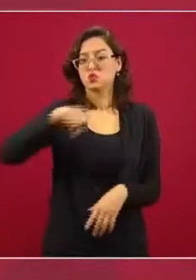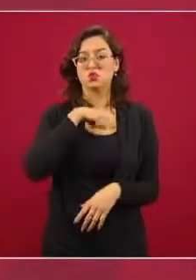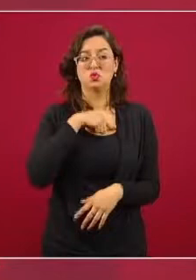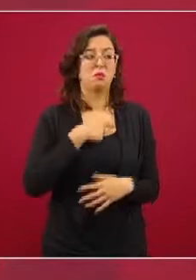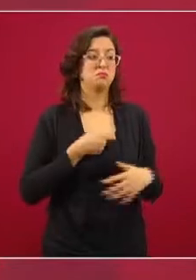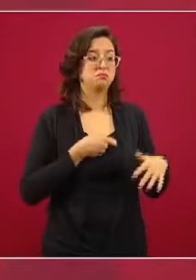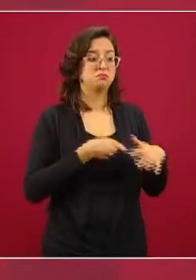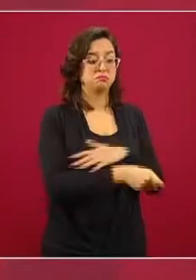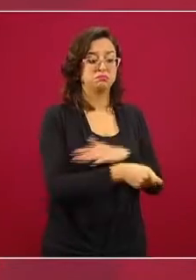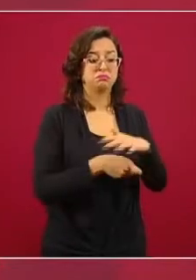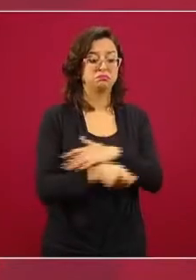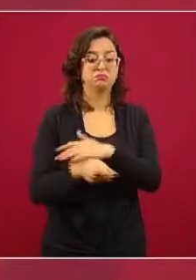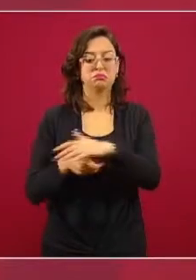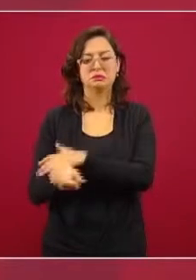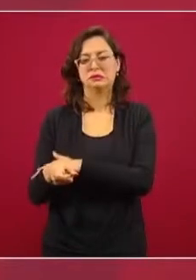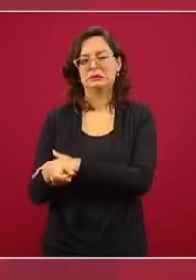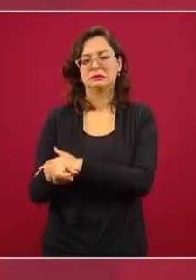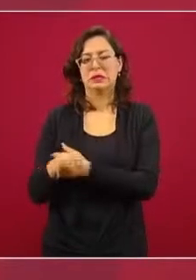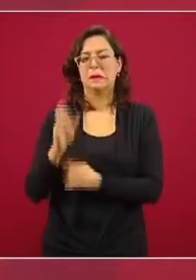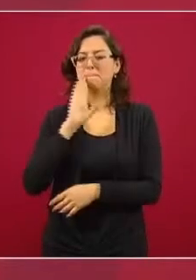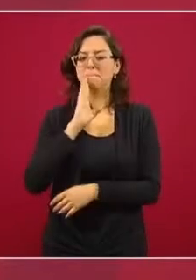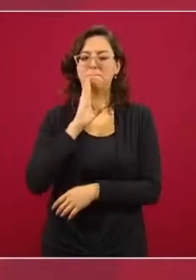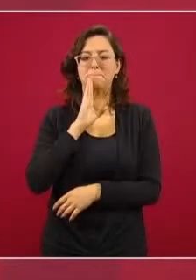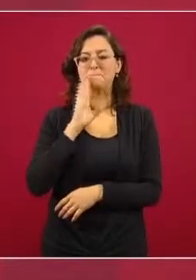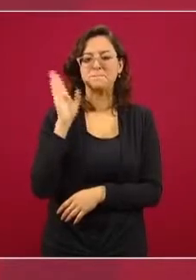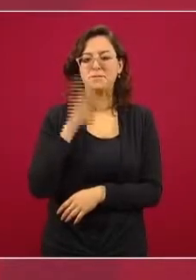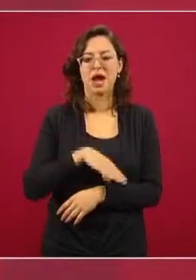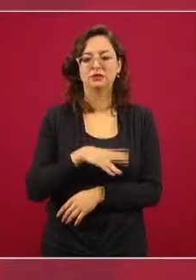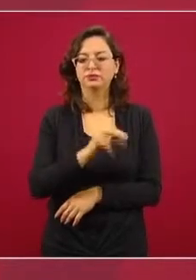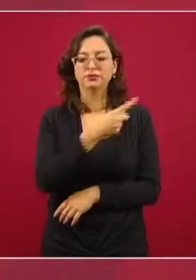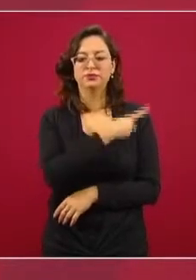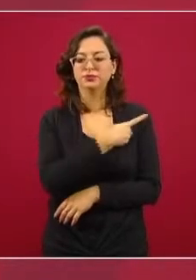comprar lealtades,